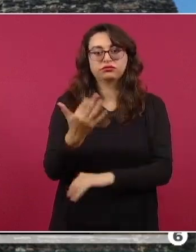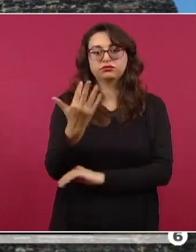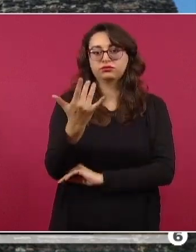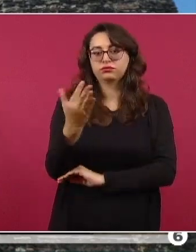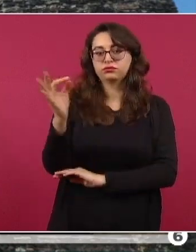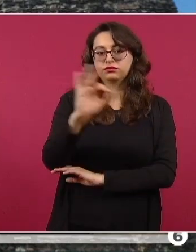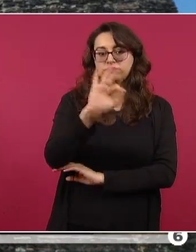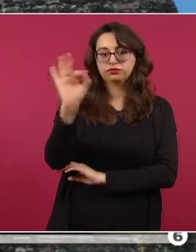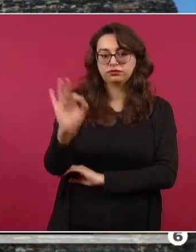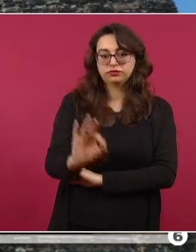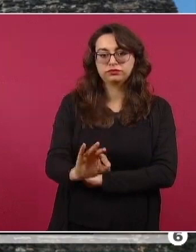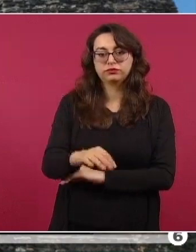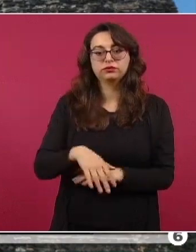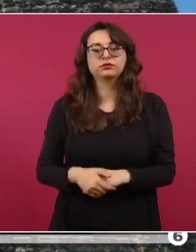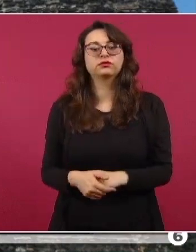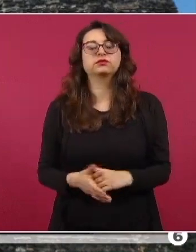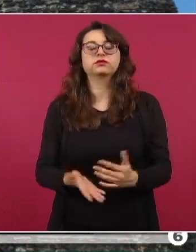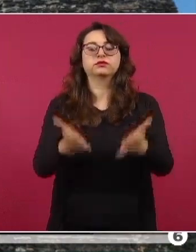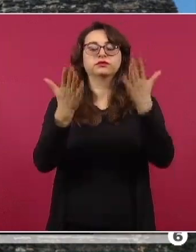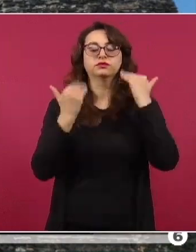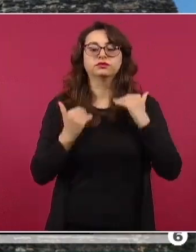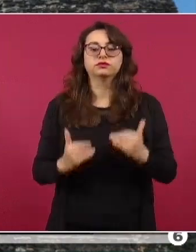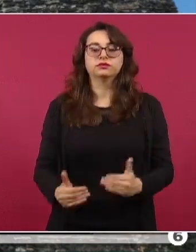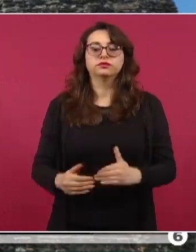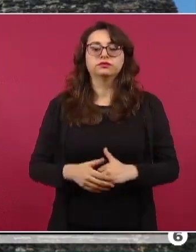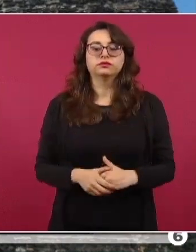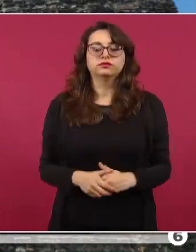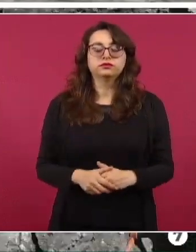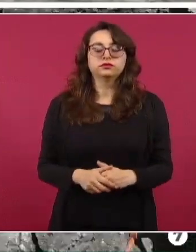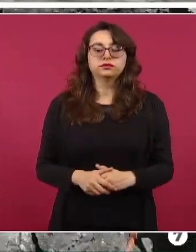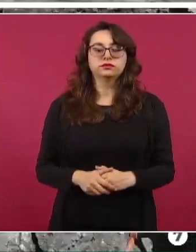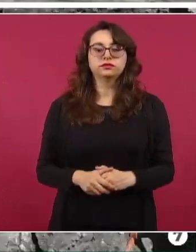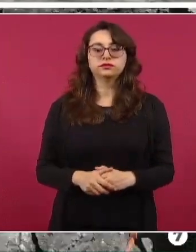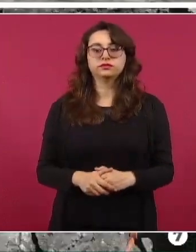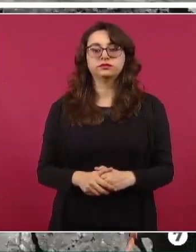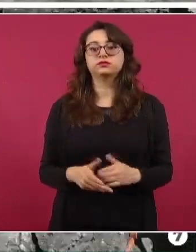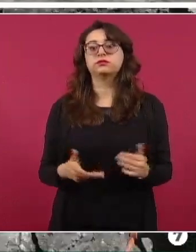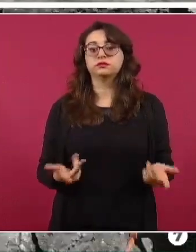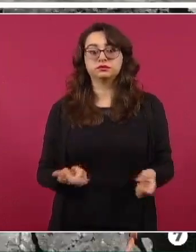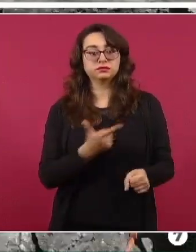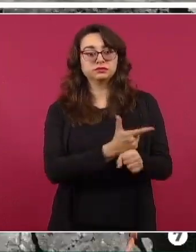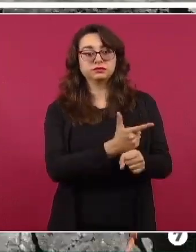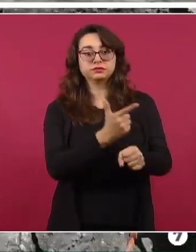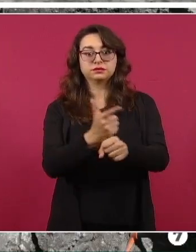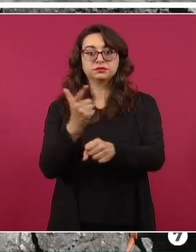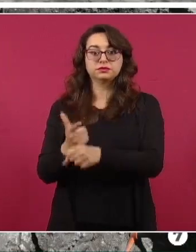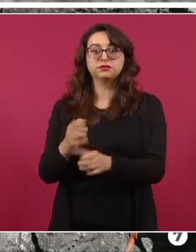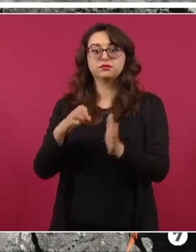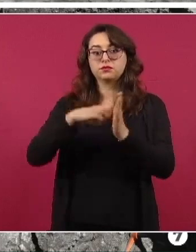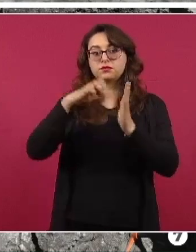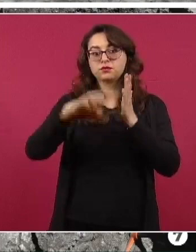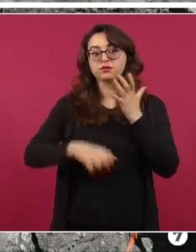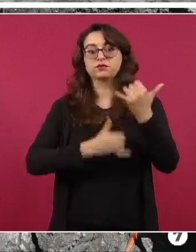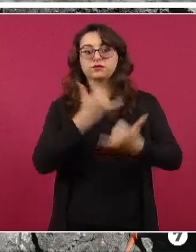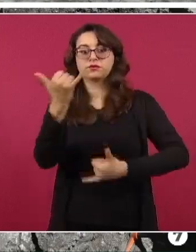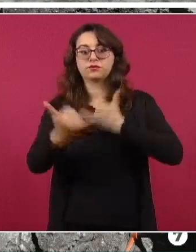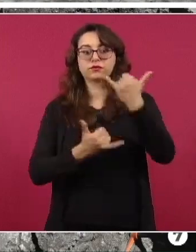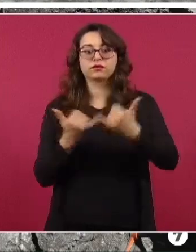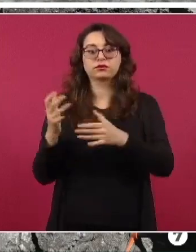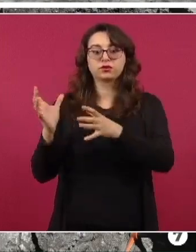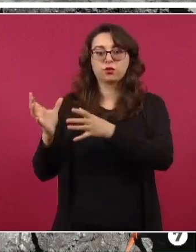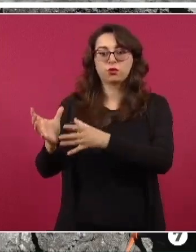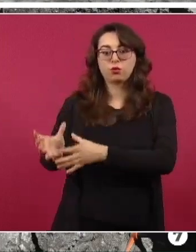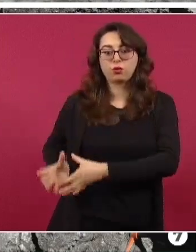sitio, la que sigue pudiendo recuperar elementos muy destacados como el juego de pelota que se aprecia